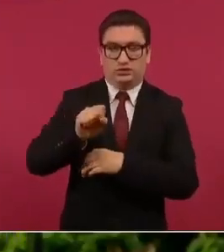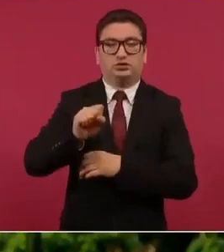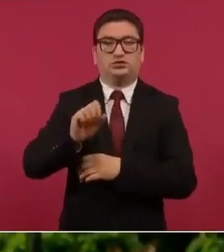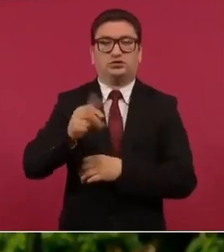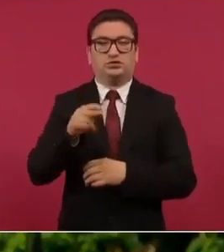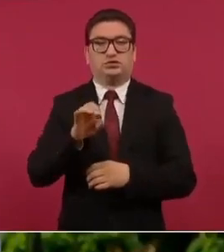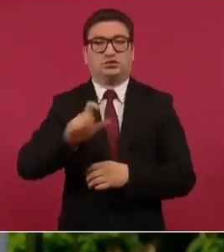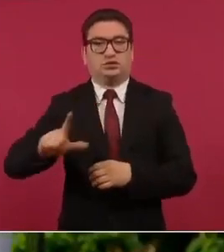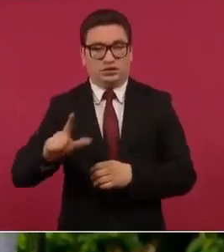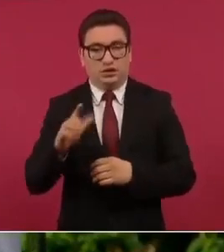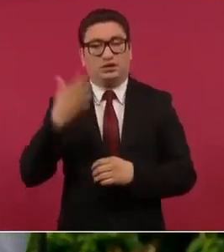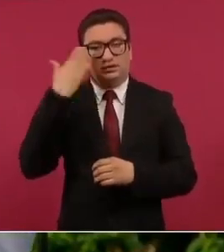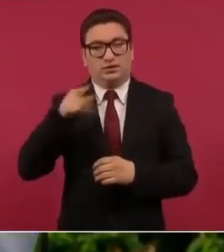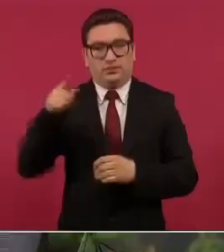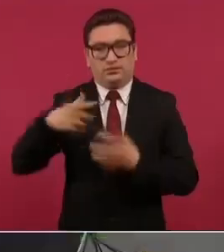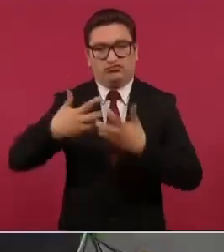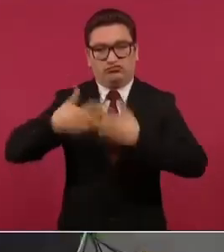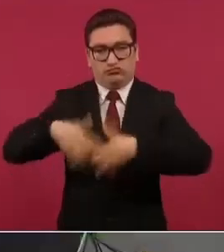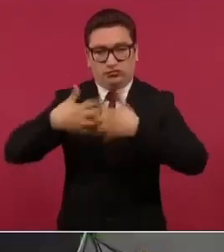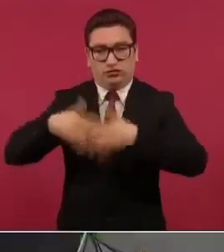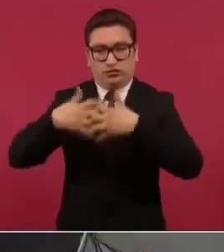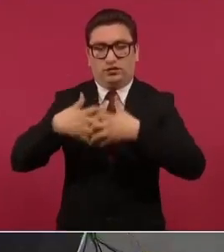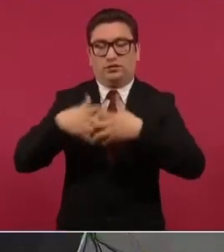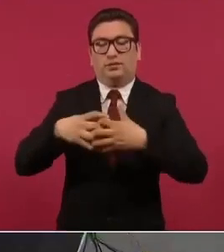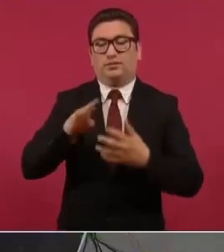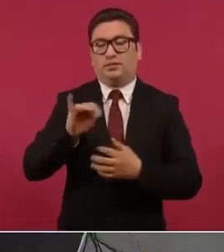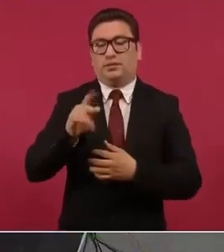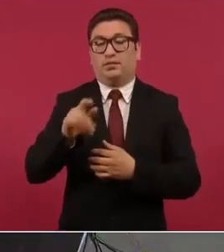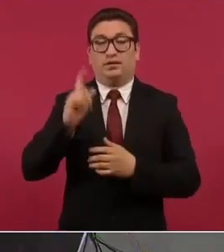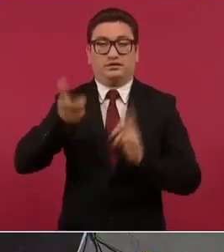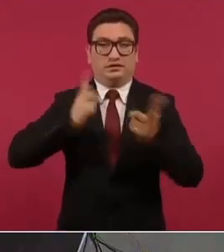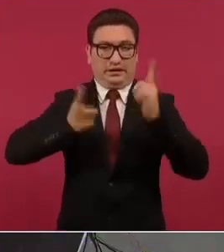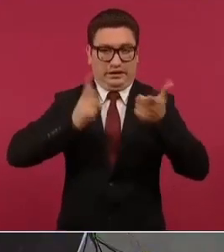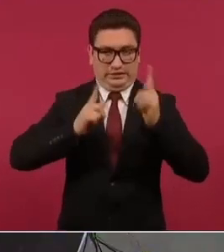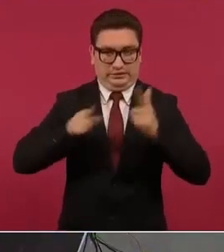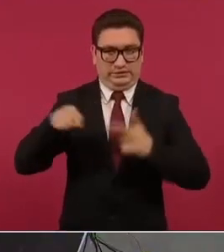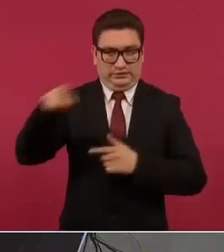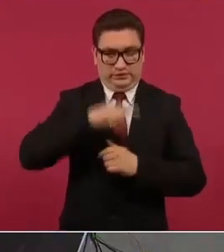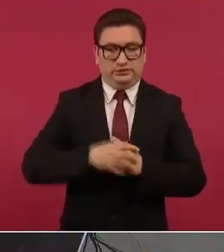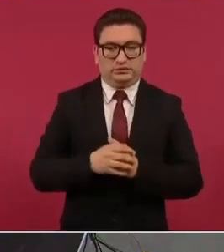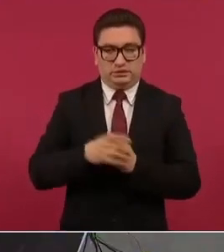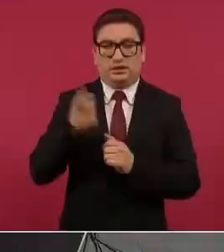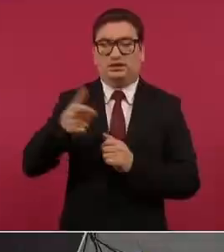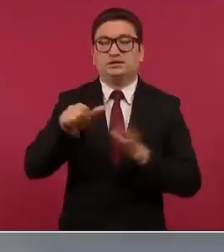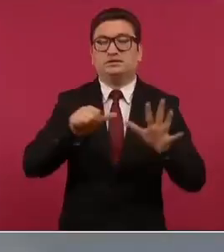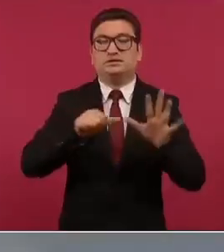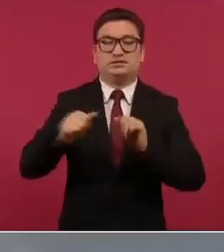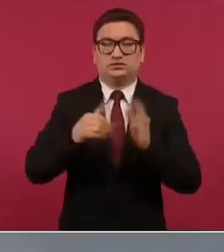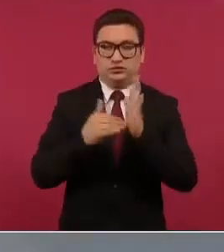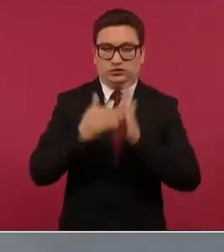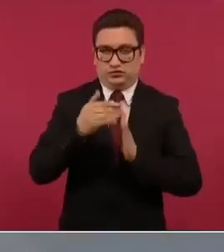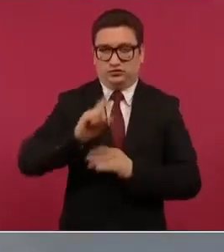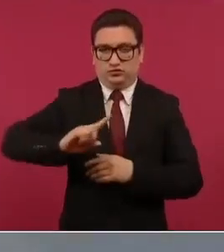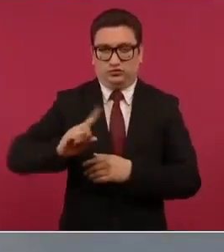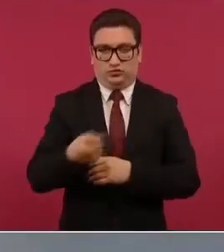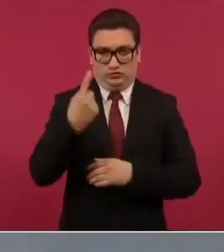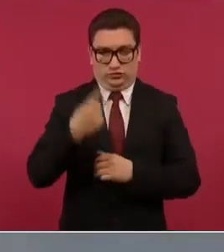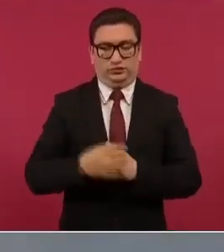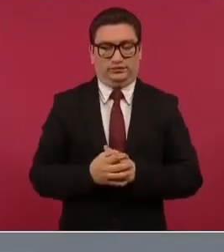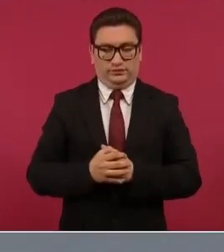de la refinería de Deer Park en Texas en 600 millones de dólares